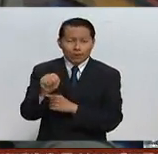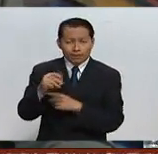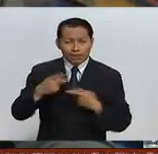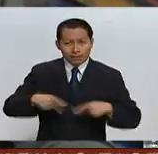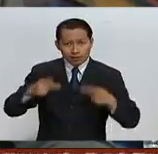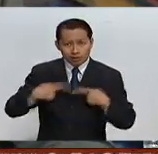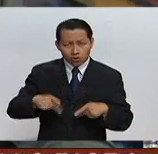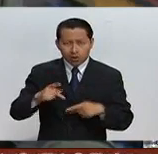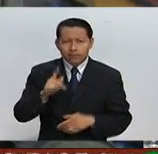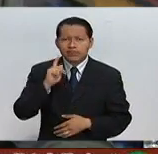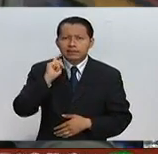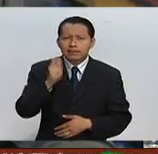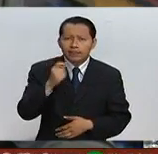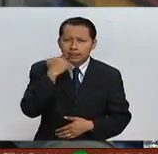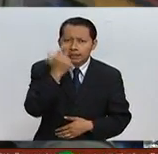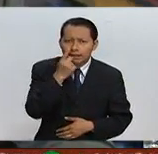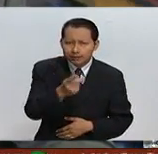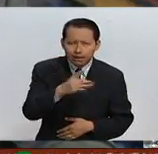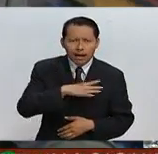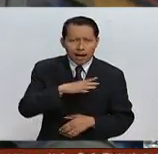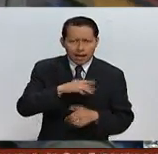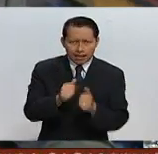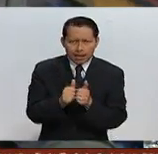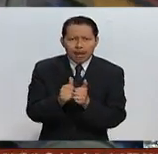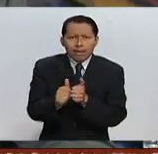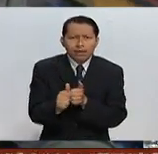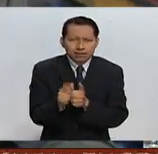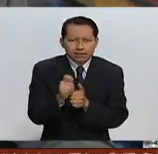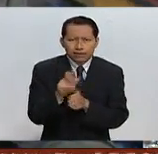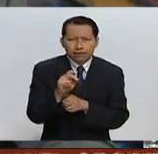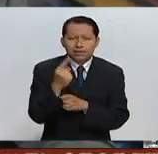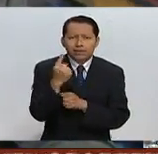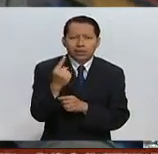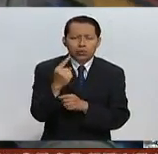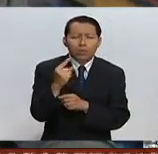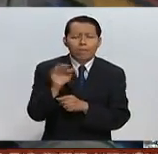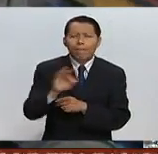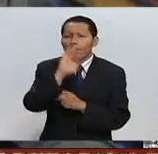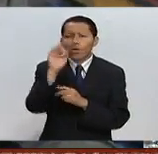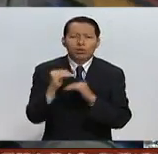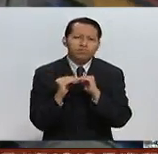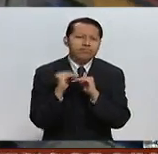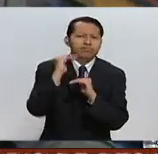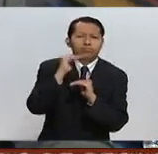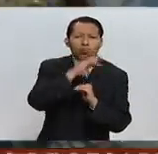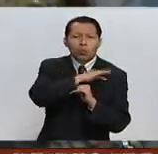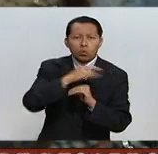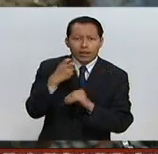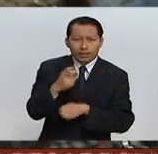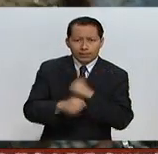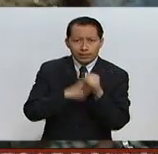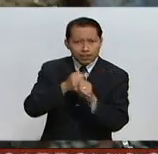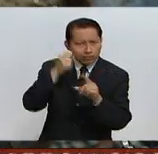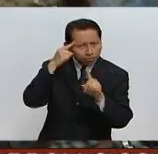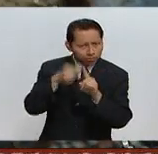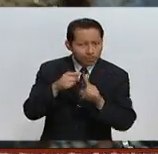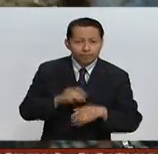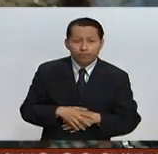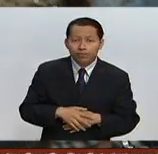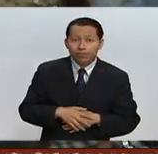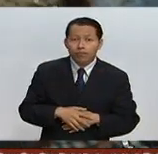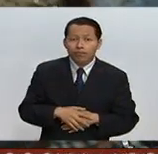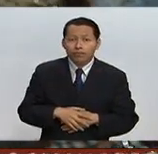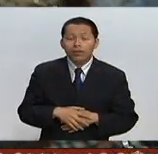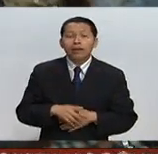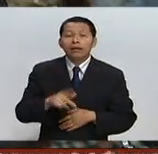personas. Es decir, tenemos ya un avance de 41% de la meta para este año. 1 y medio millones